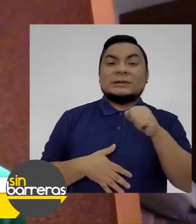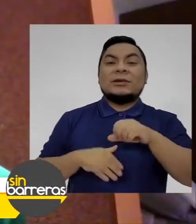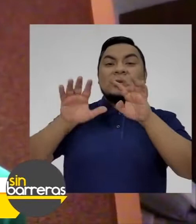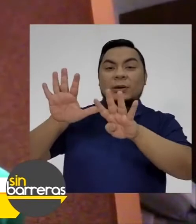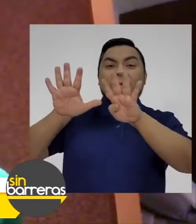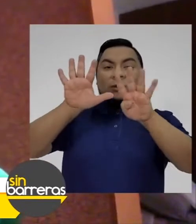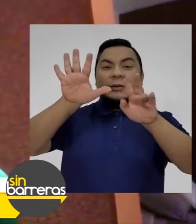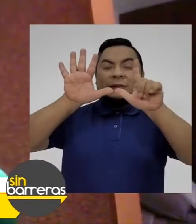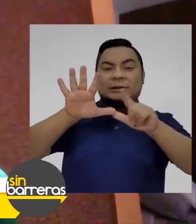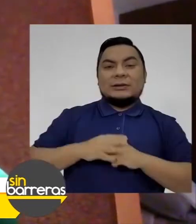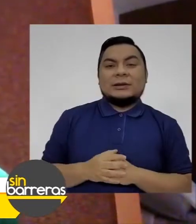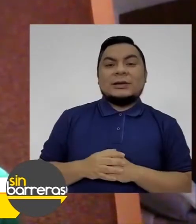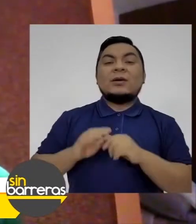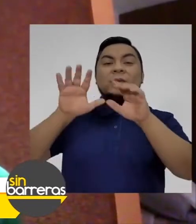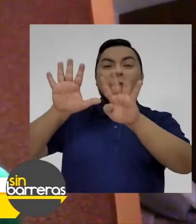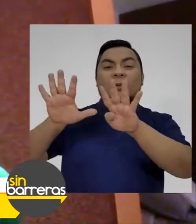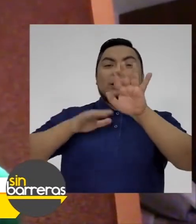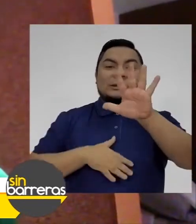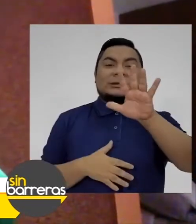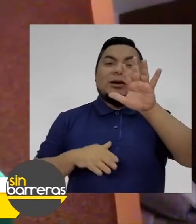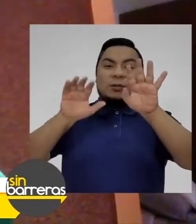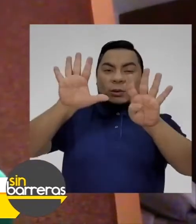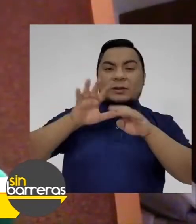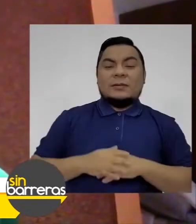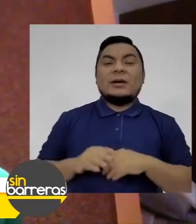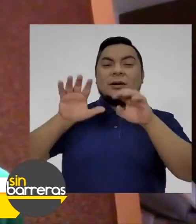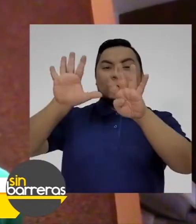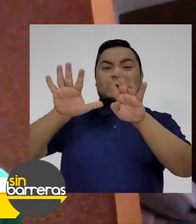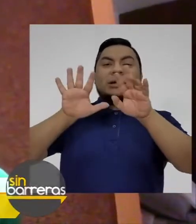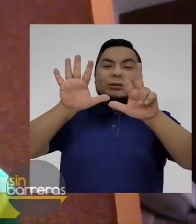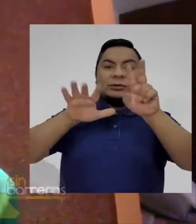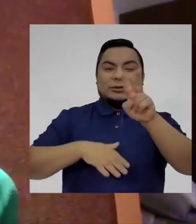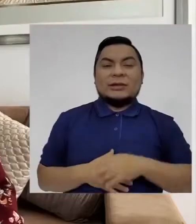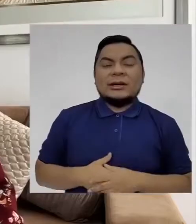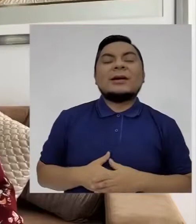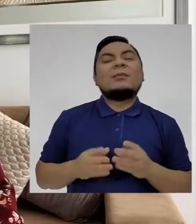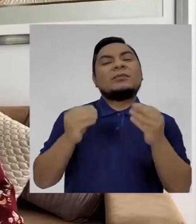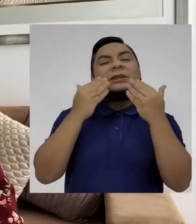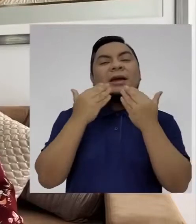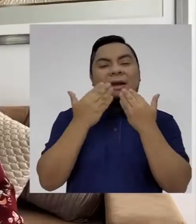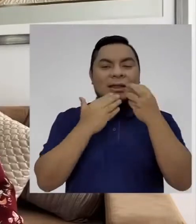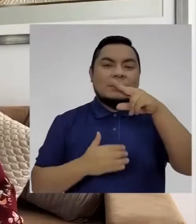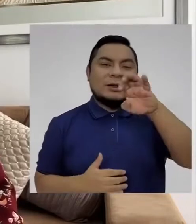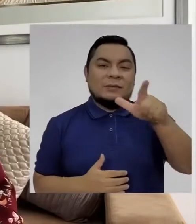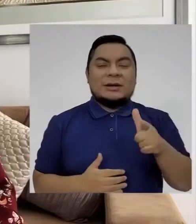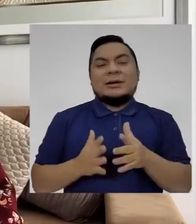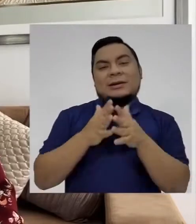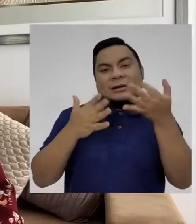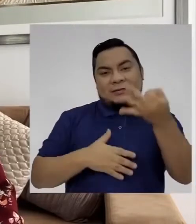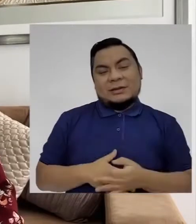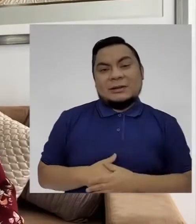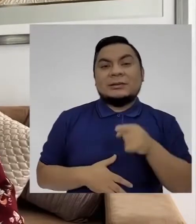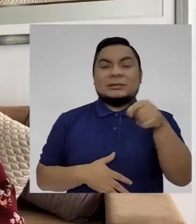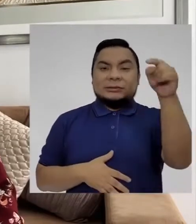Sí, es 997-959-982. Maribel, muchísimas gracias, de verdad.